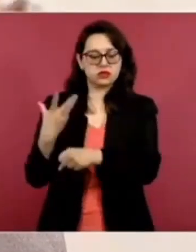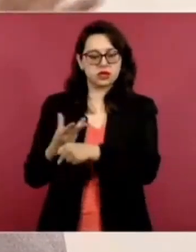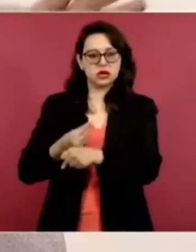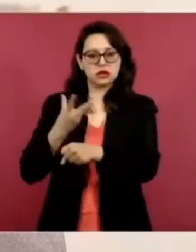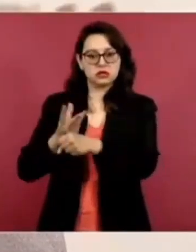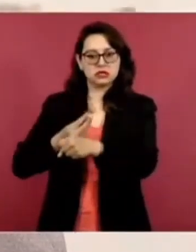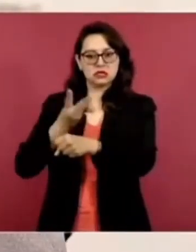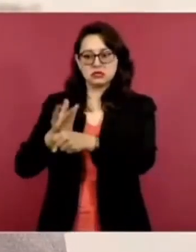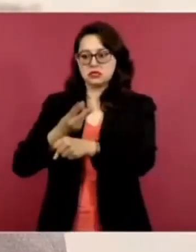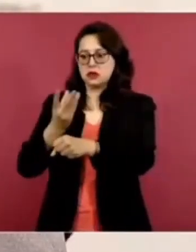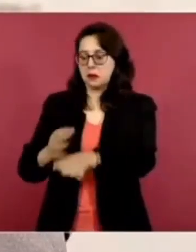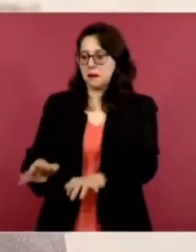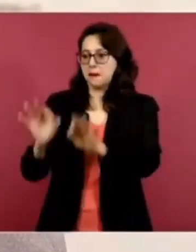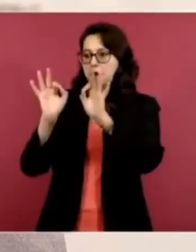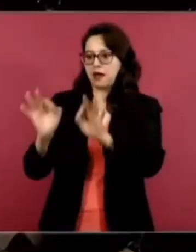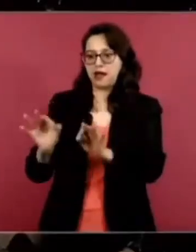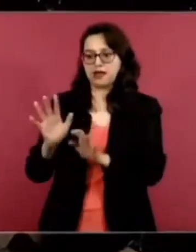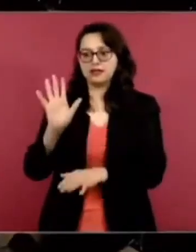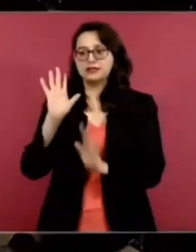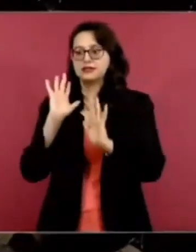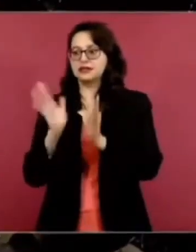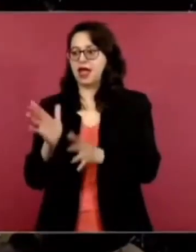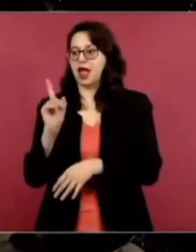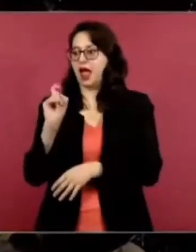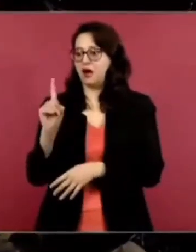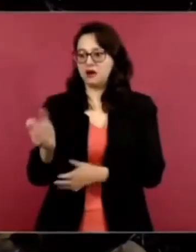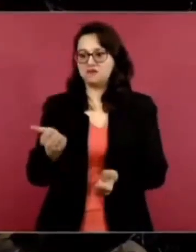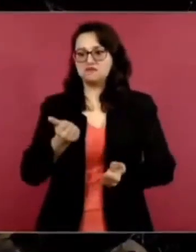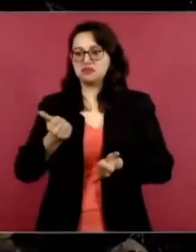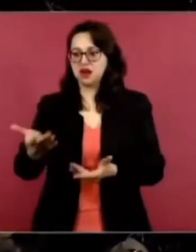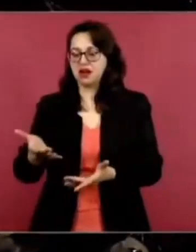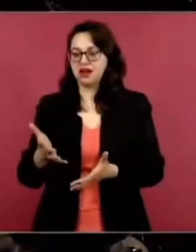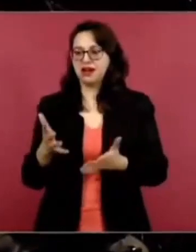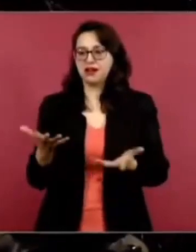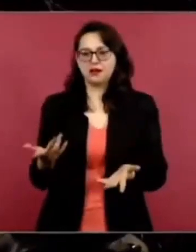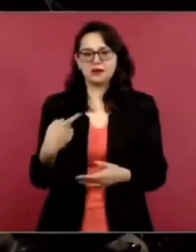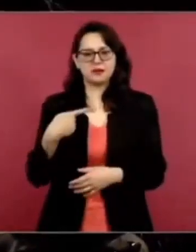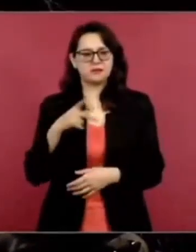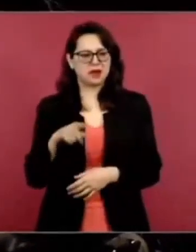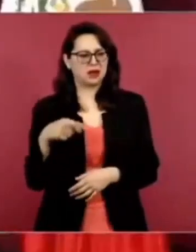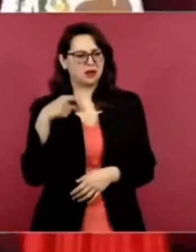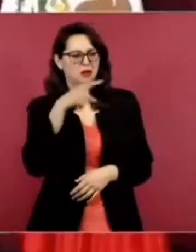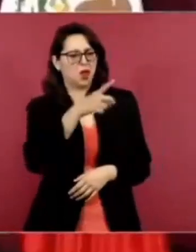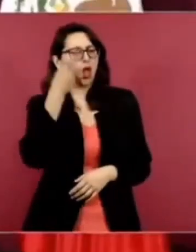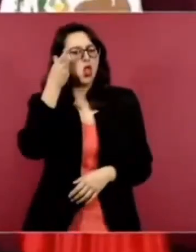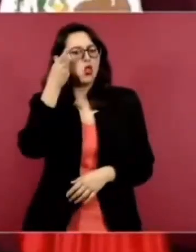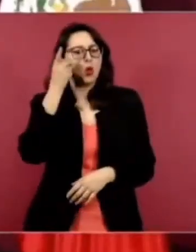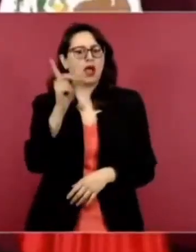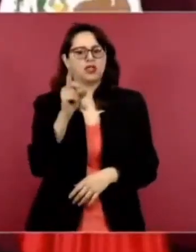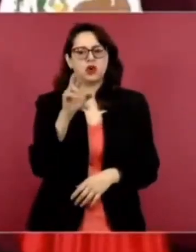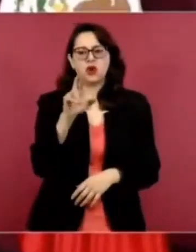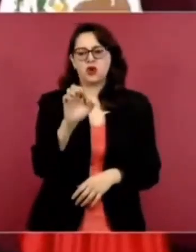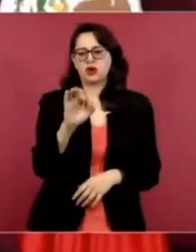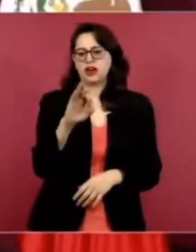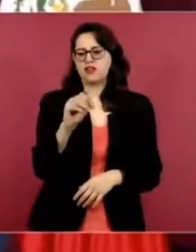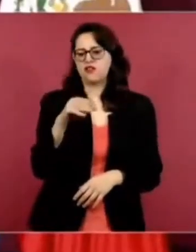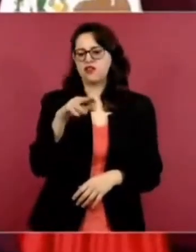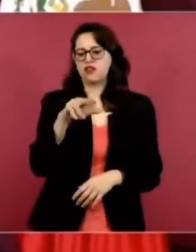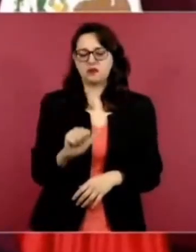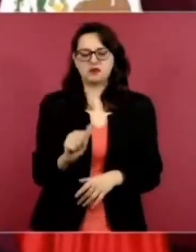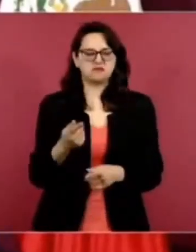Pero eso, ¿qué le puede importar al señor Junco y a